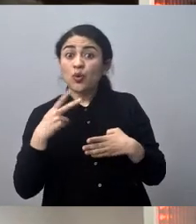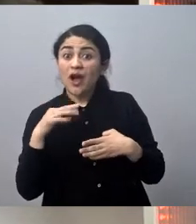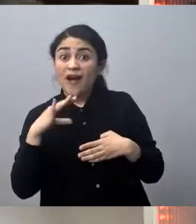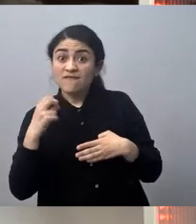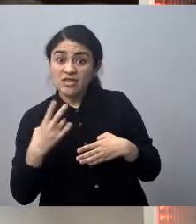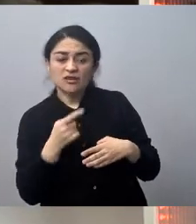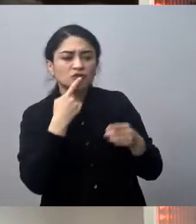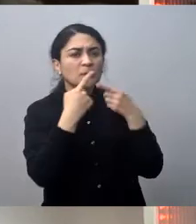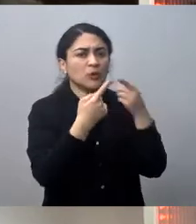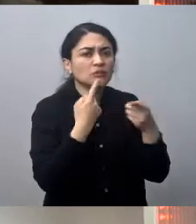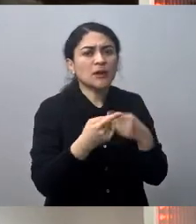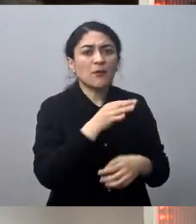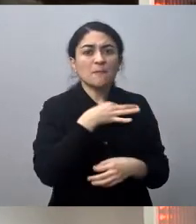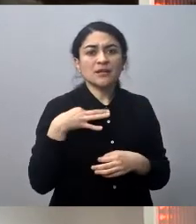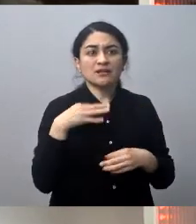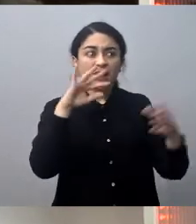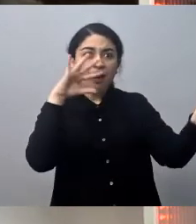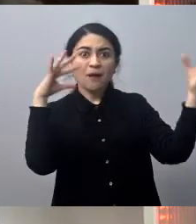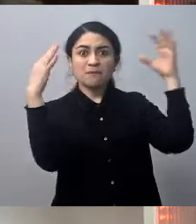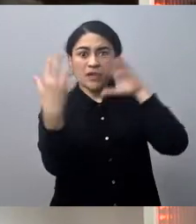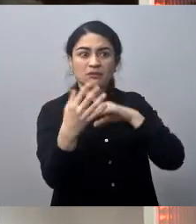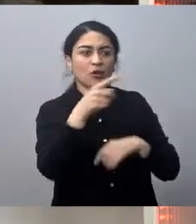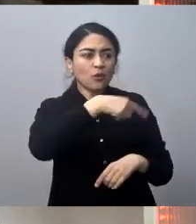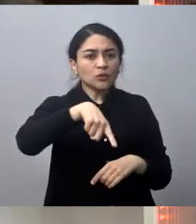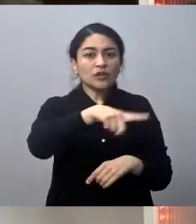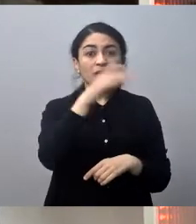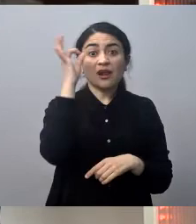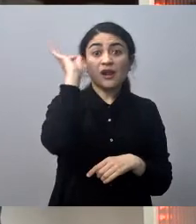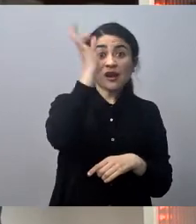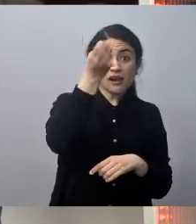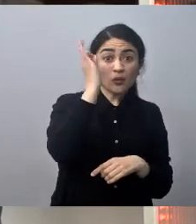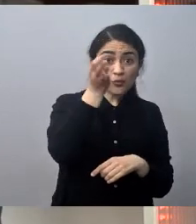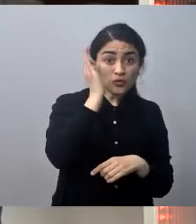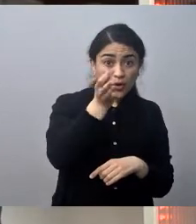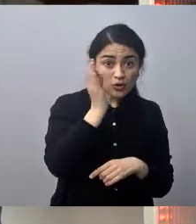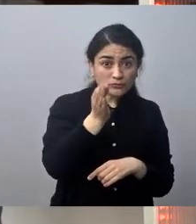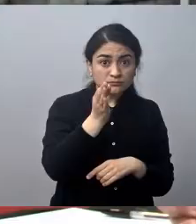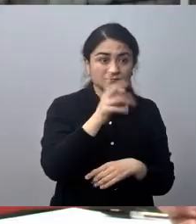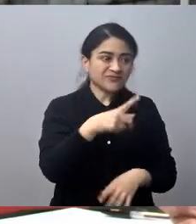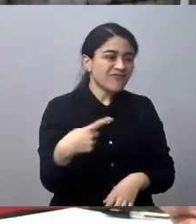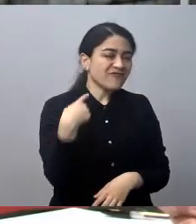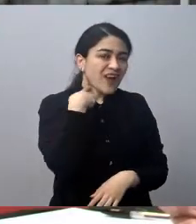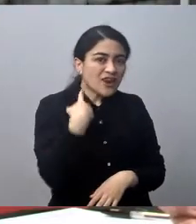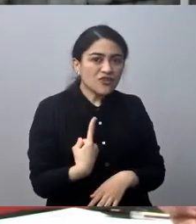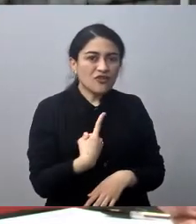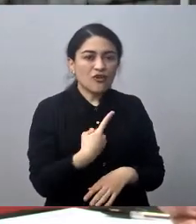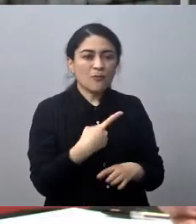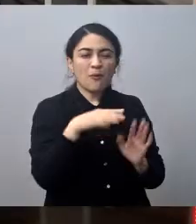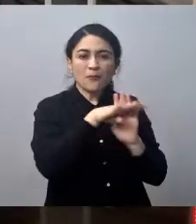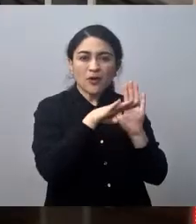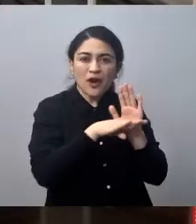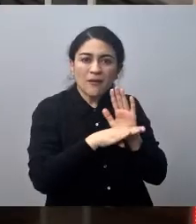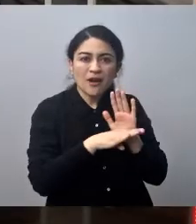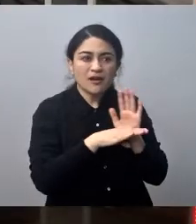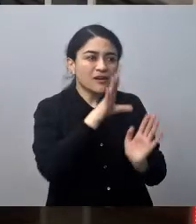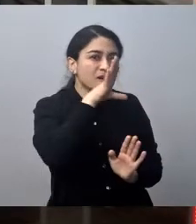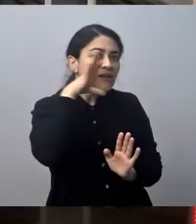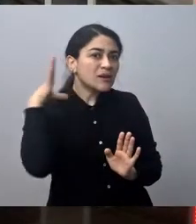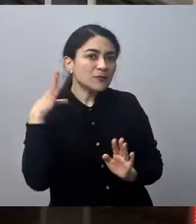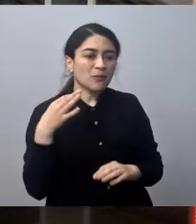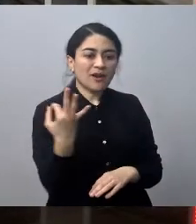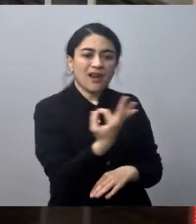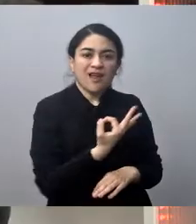en este canal, ministra de Medio Ambiente, se reunieron con ella. Así es. Para tratar el fallido plan de descontaminación